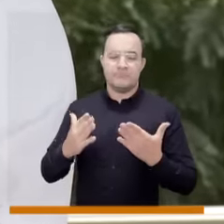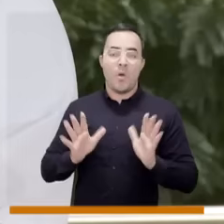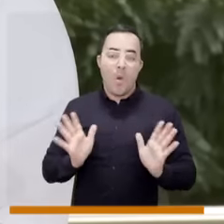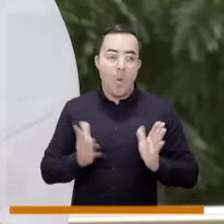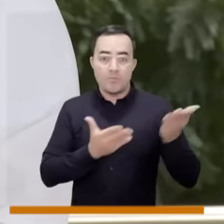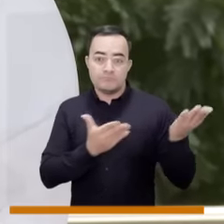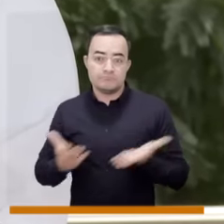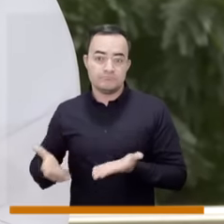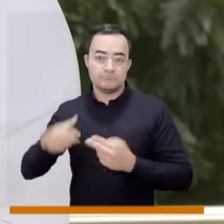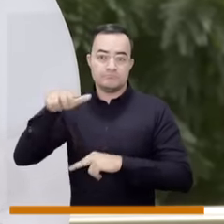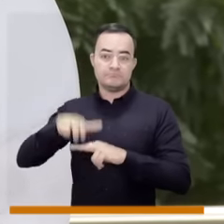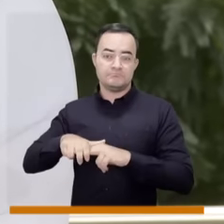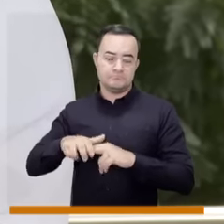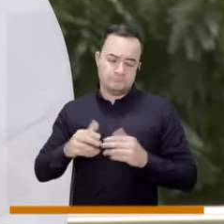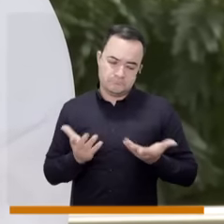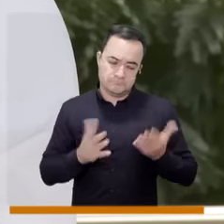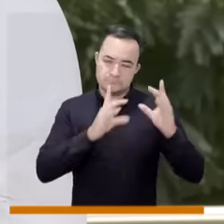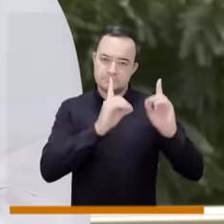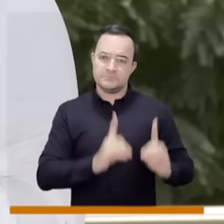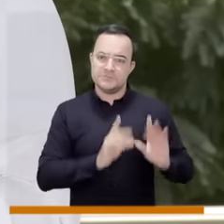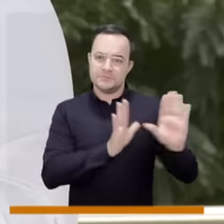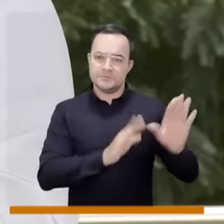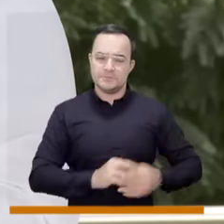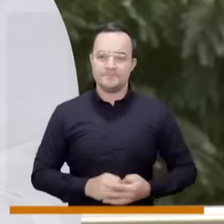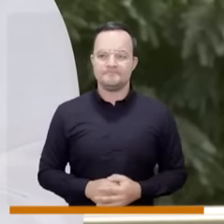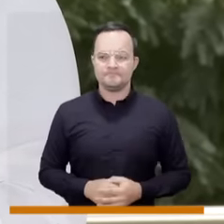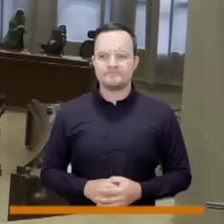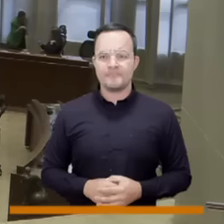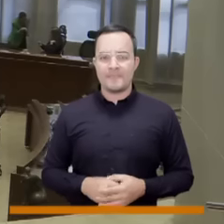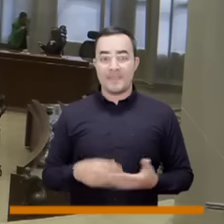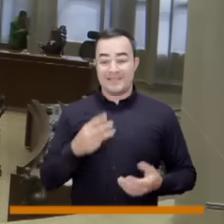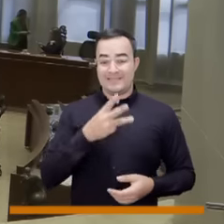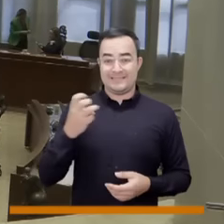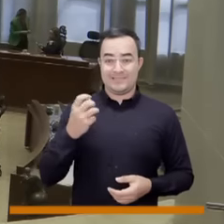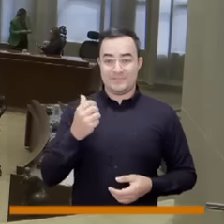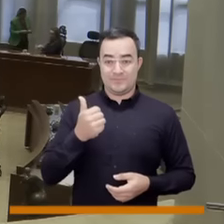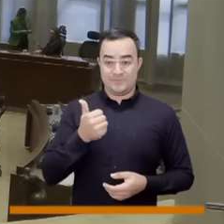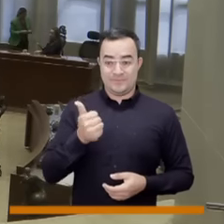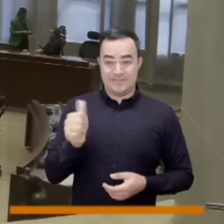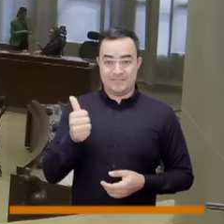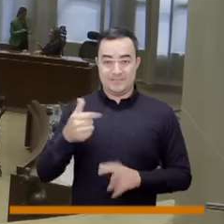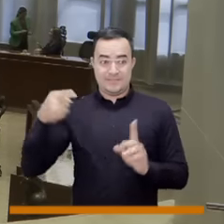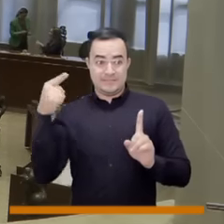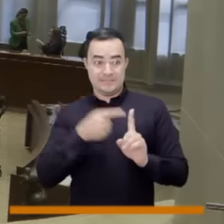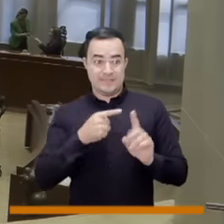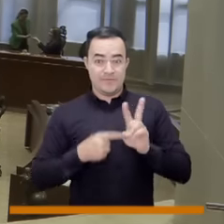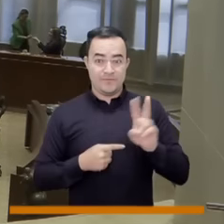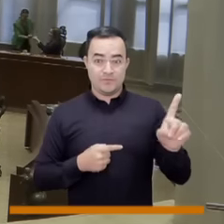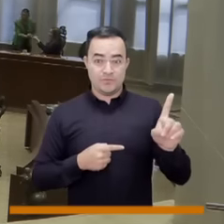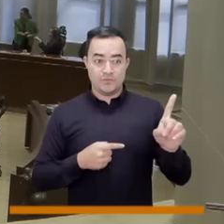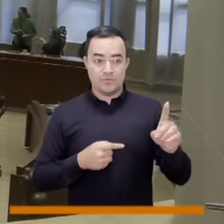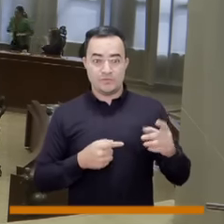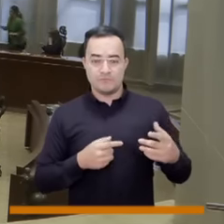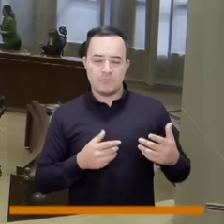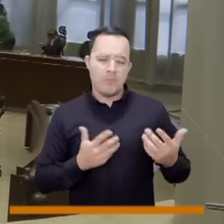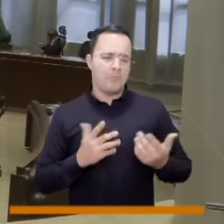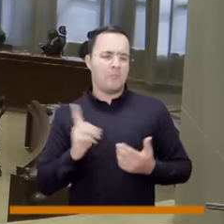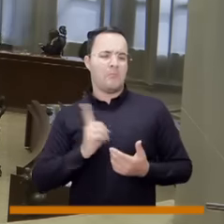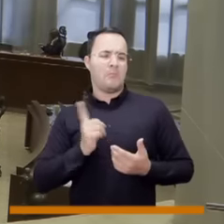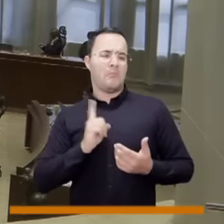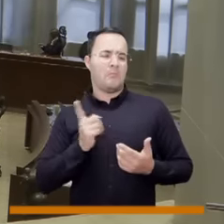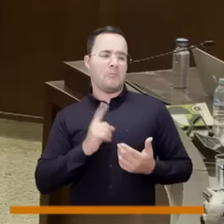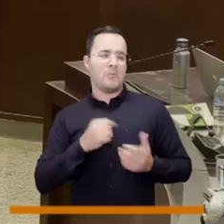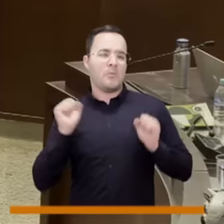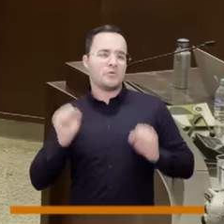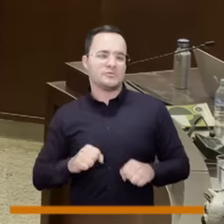consejo y poder realizar esa oposición en medio de la corporación. Entonces, no estamos compitiendo 310 por